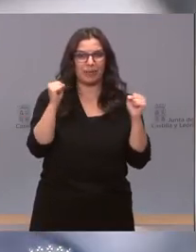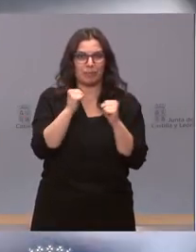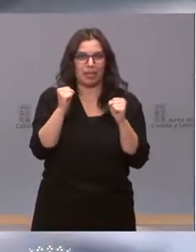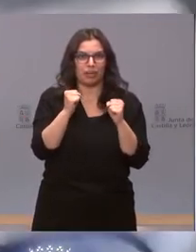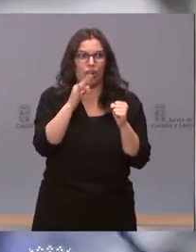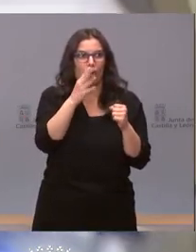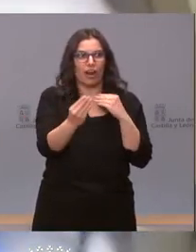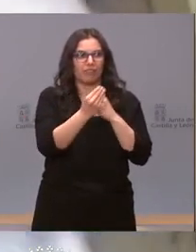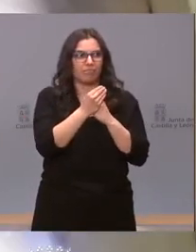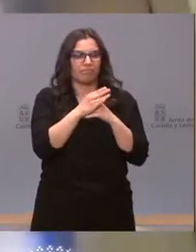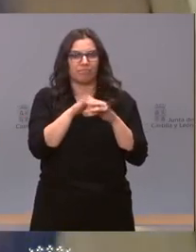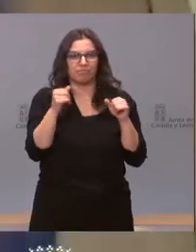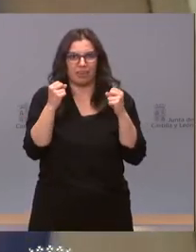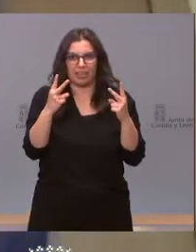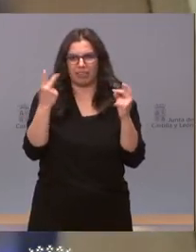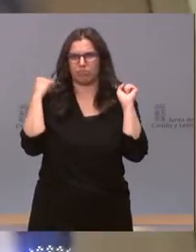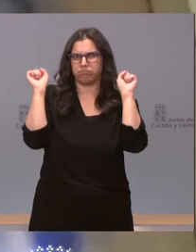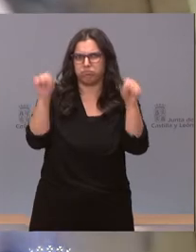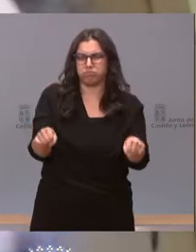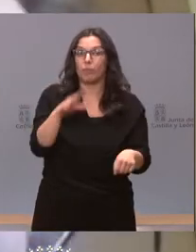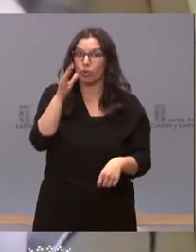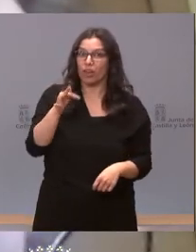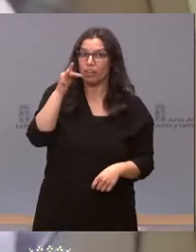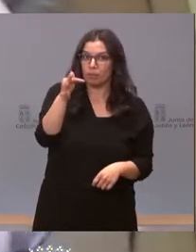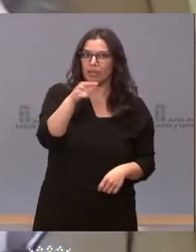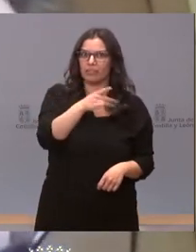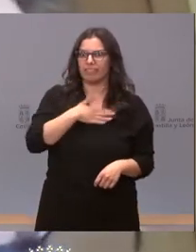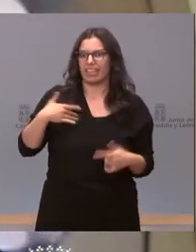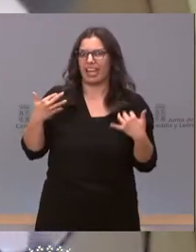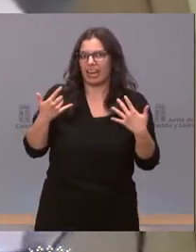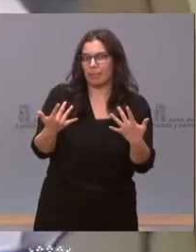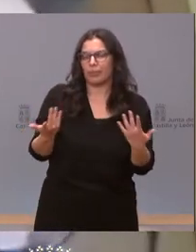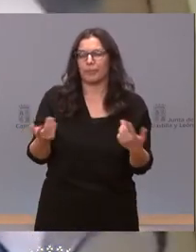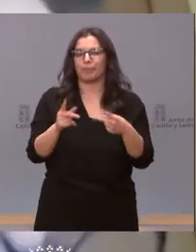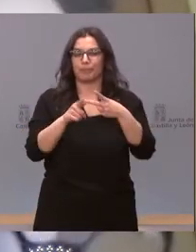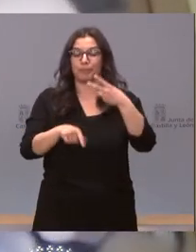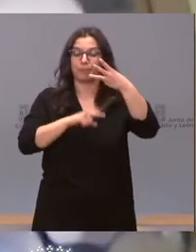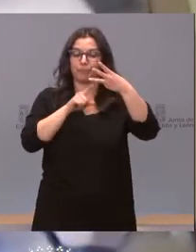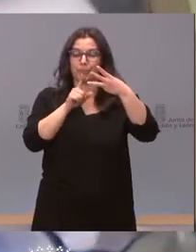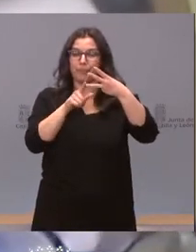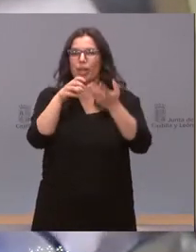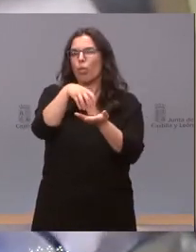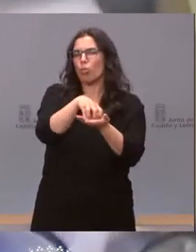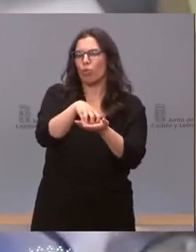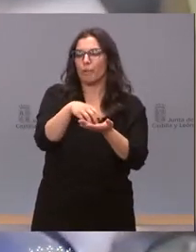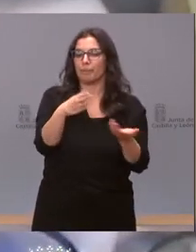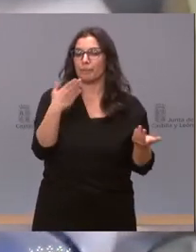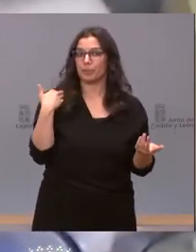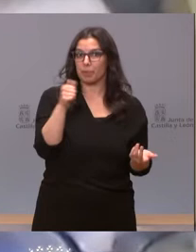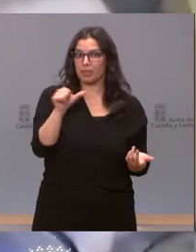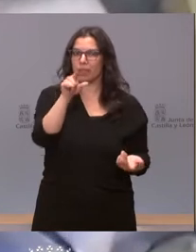explicación pueden dar a este retraso? Cuando además se dijo que se iban a agilizar lo más posible. Y una duda. La semana pasada